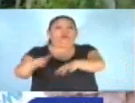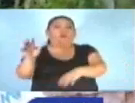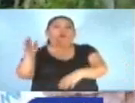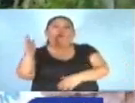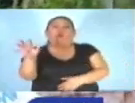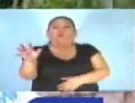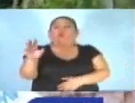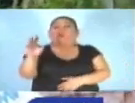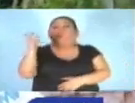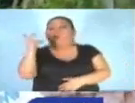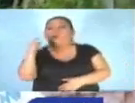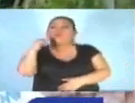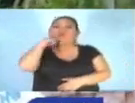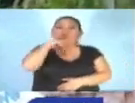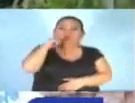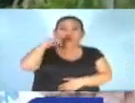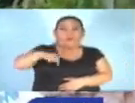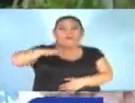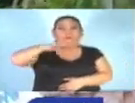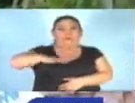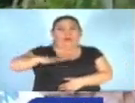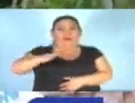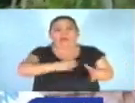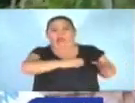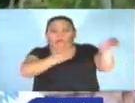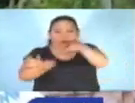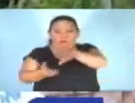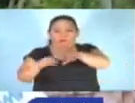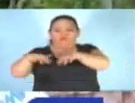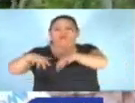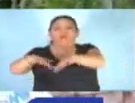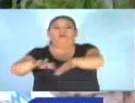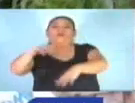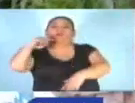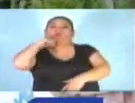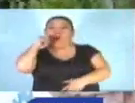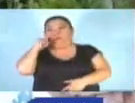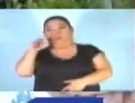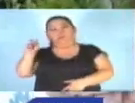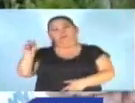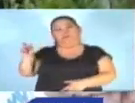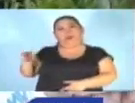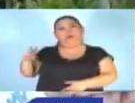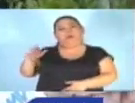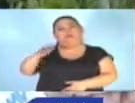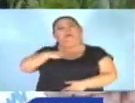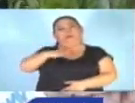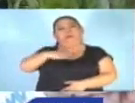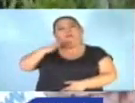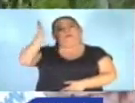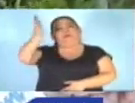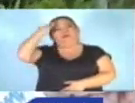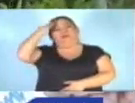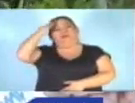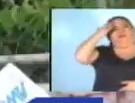roja al agua en horas de la tarde. Y que, como repito, el día de hoy en este puente hemos encontrado esa conexión hidráulica de la empresa a este punto.